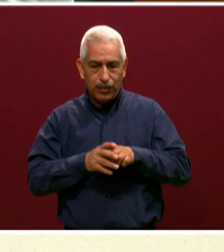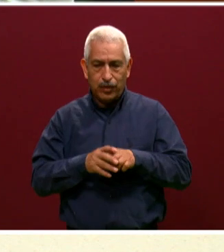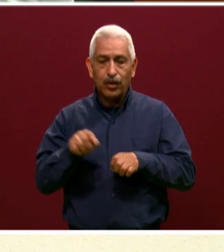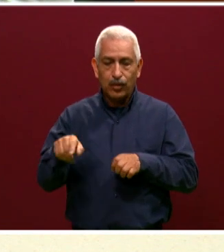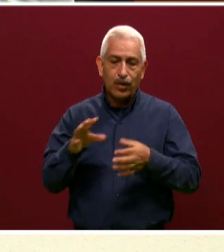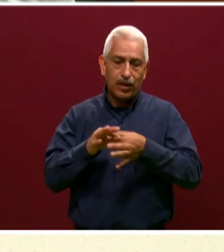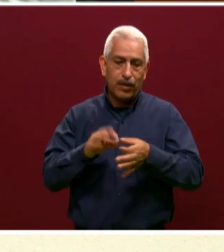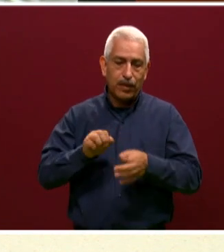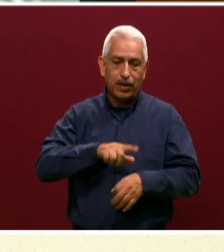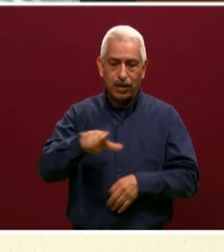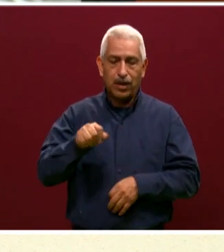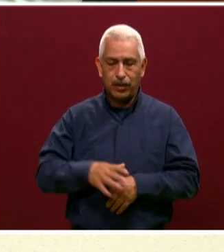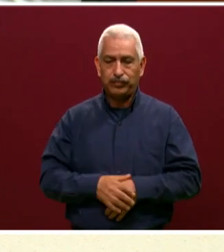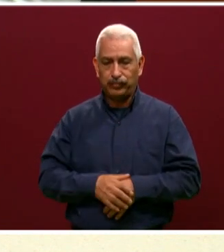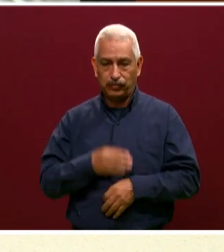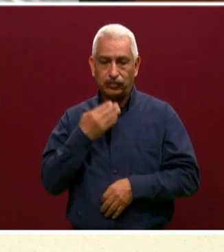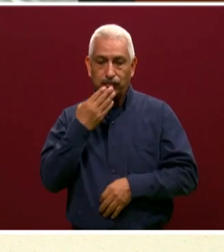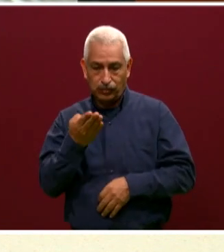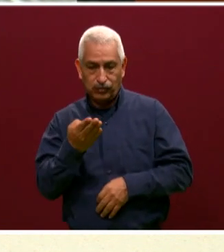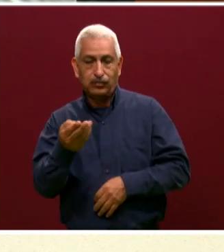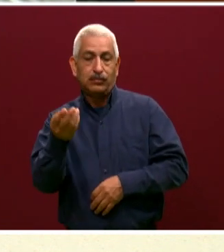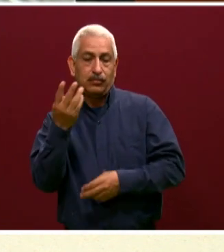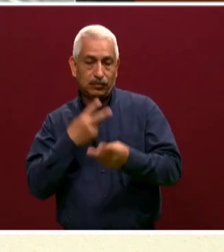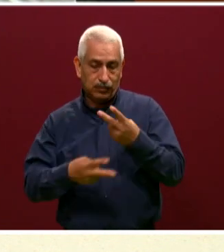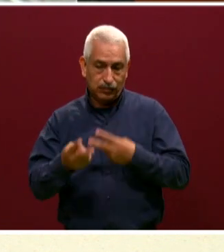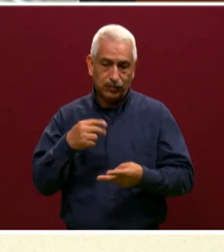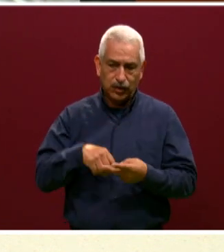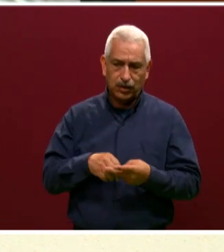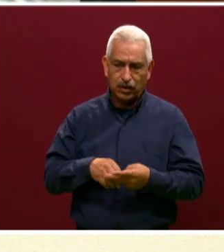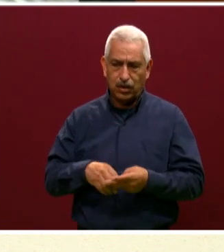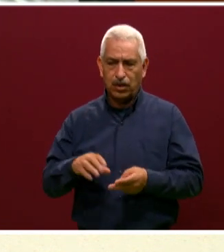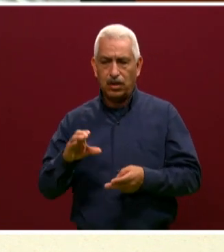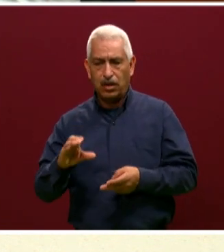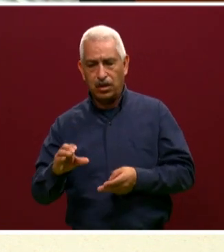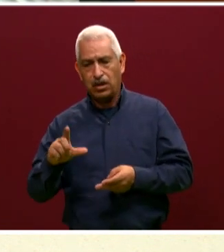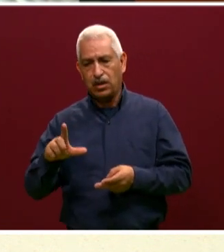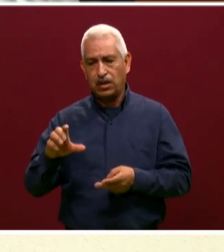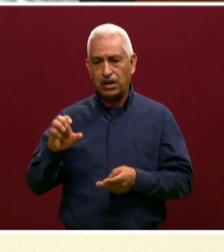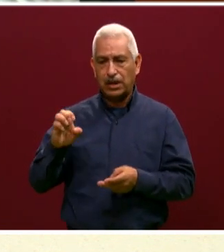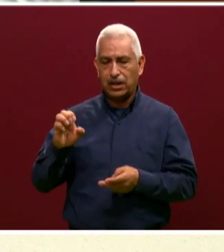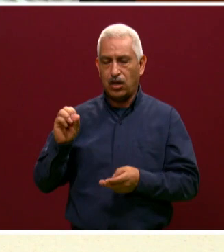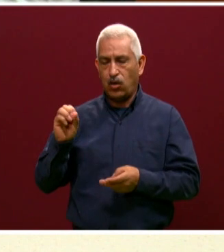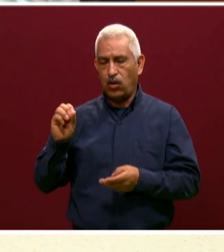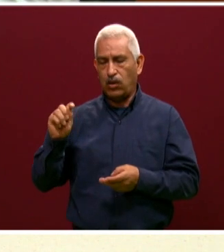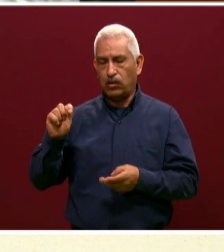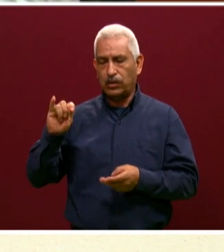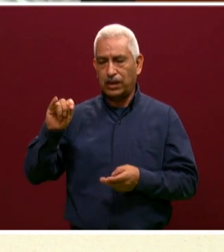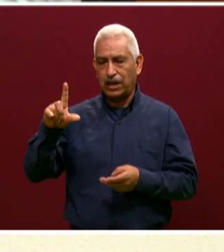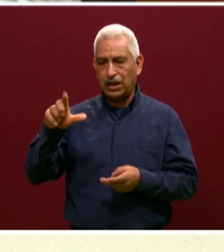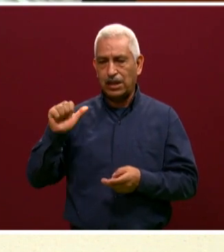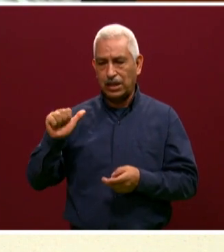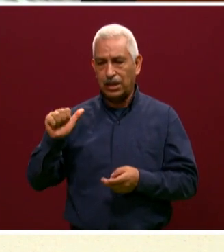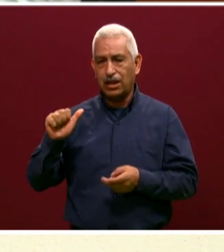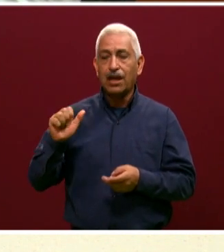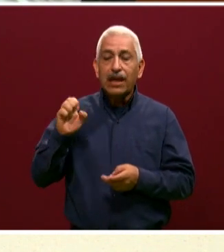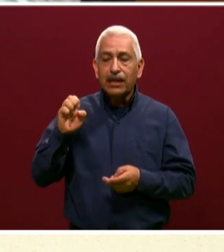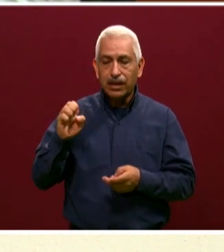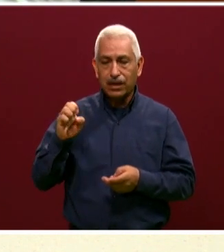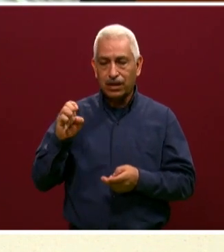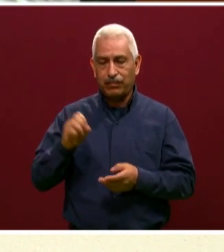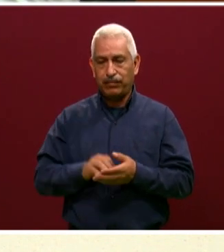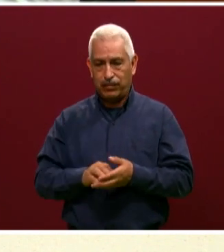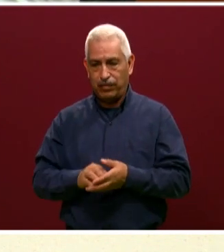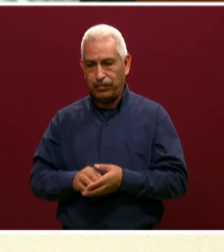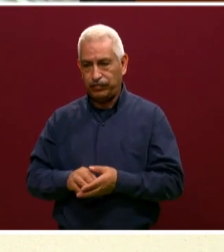quisiera dar la bienvenida también a Cleotilde del Ángel Pérez. Ella es directora académica también de COBAEP, que también nos vimos también hace un año, ¿verdad? Hace un año.